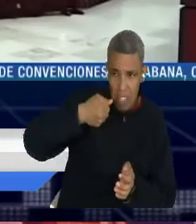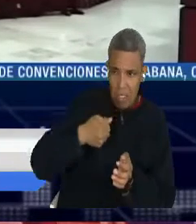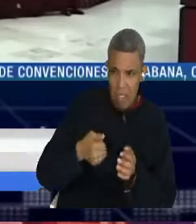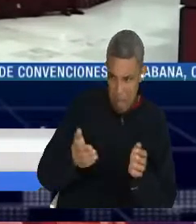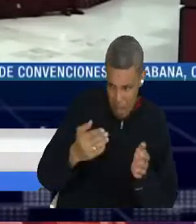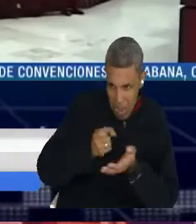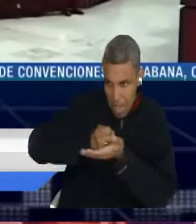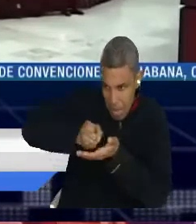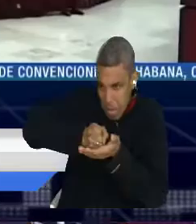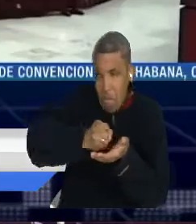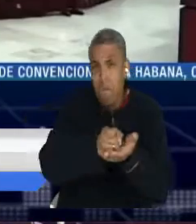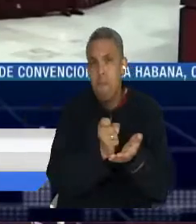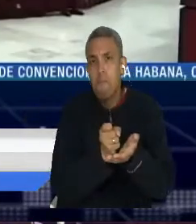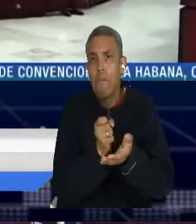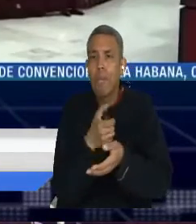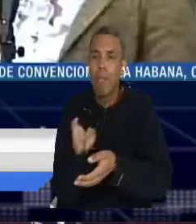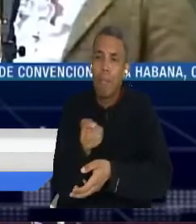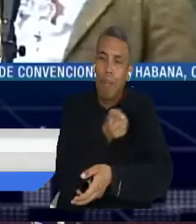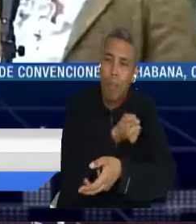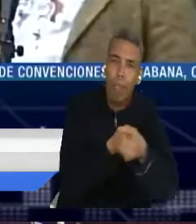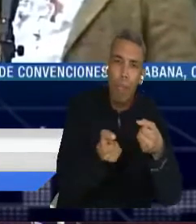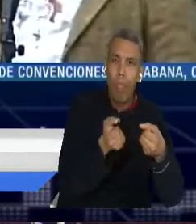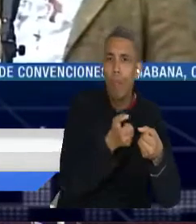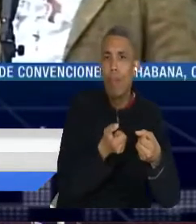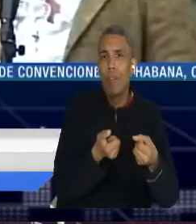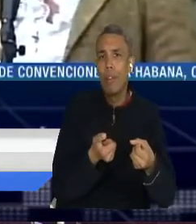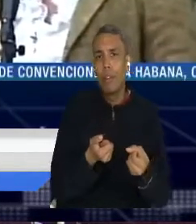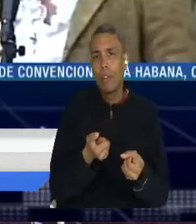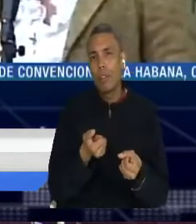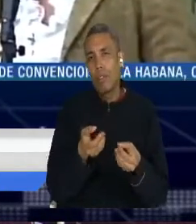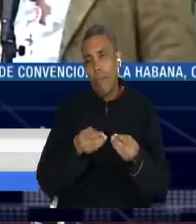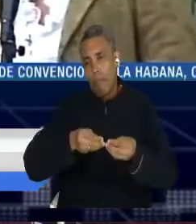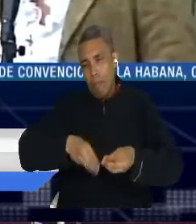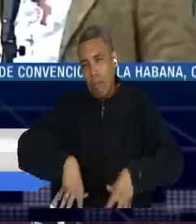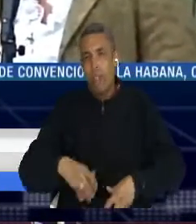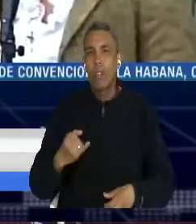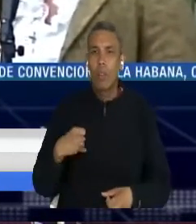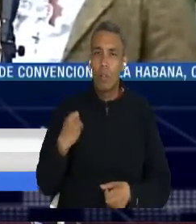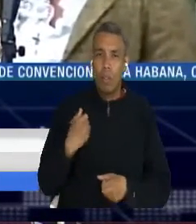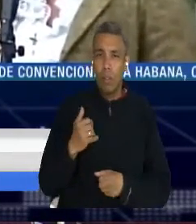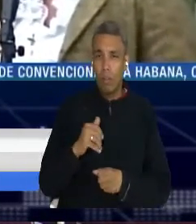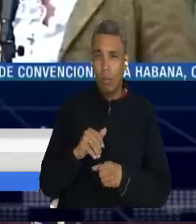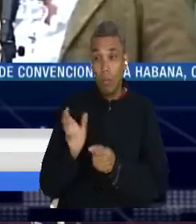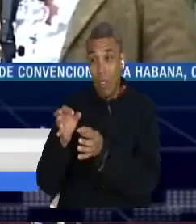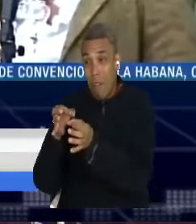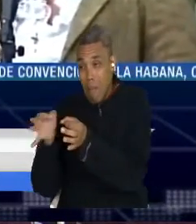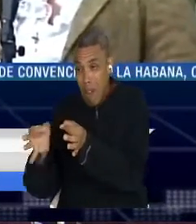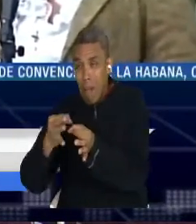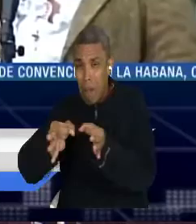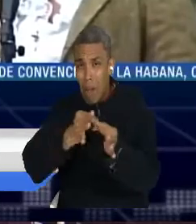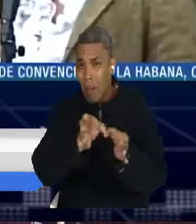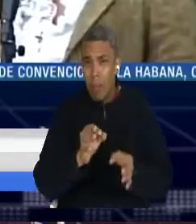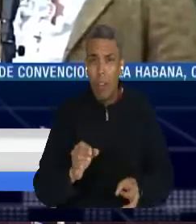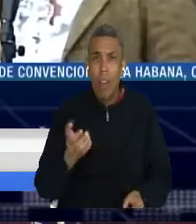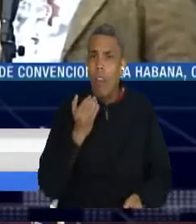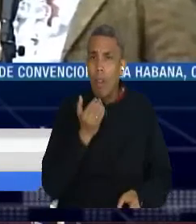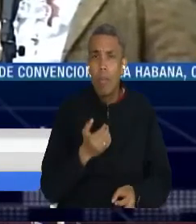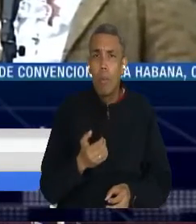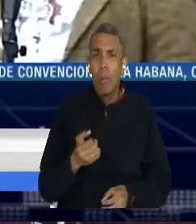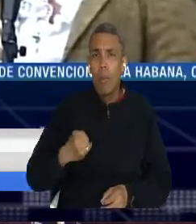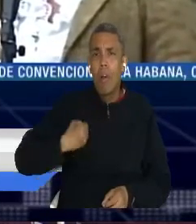en municipios a nivel nacional con altos índices de desempleo puede ser una opción viable